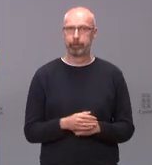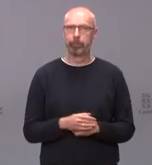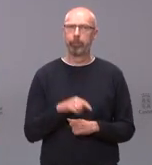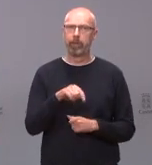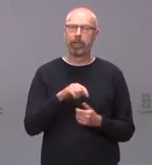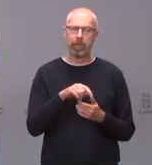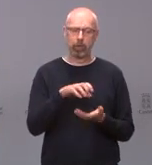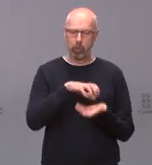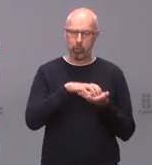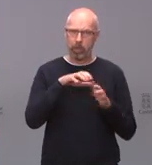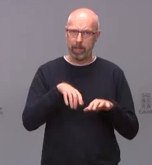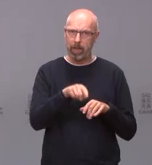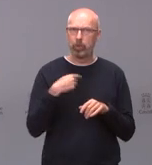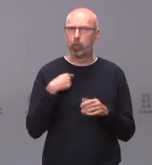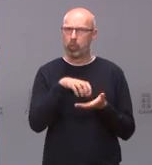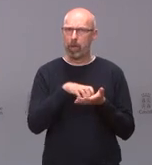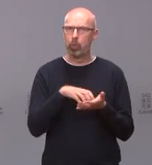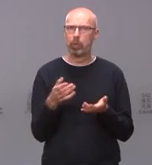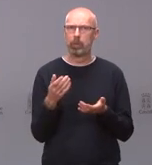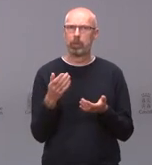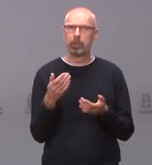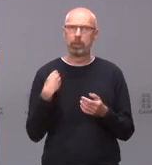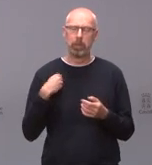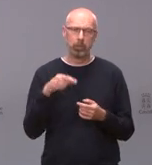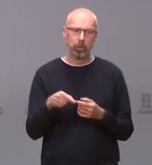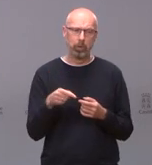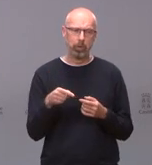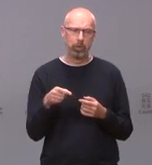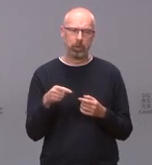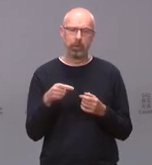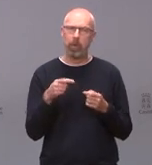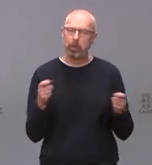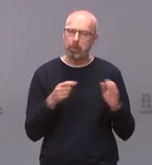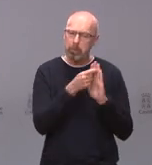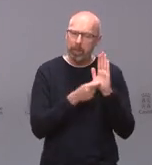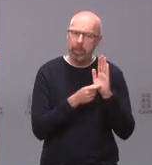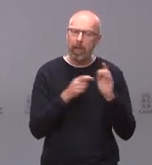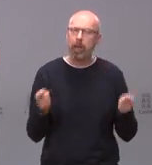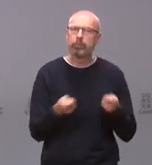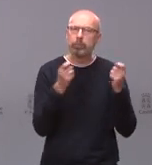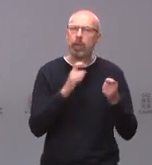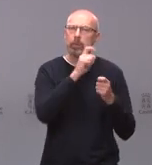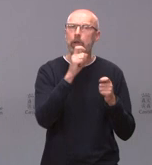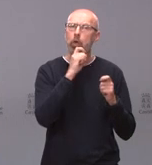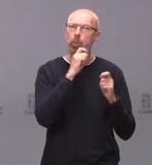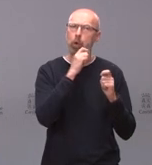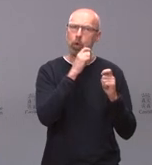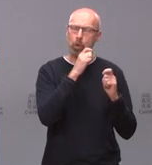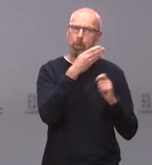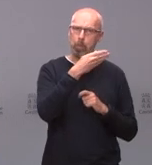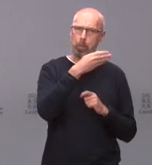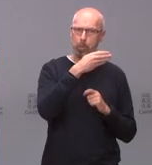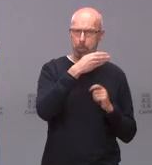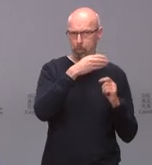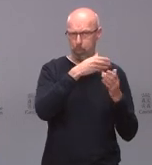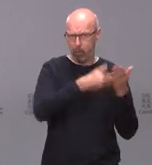lunes tengo una duda, ¿se van a anunciar por el boletín oficial o va a haber consejo de gobierno extraordinario? Y